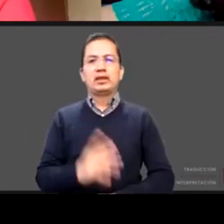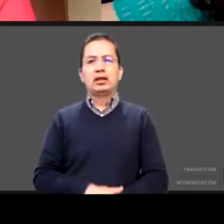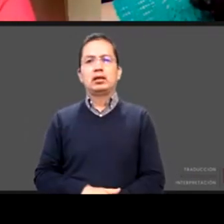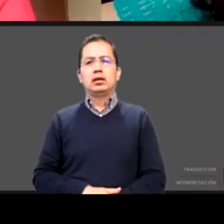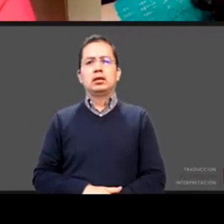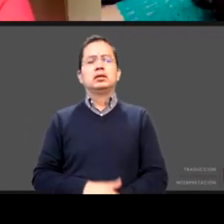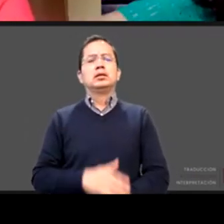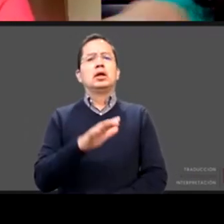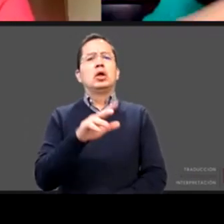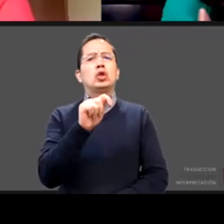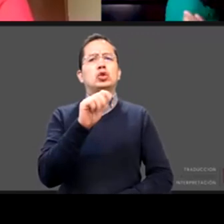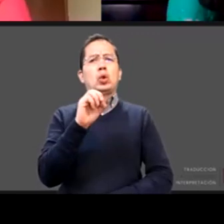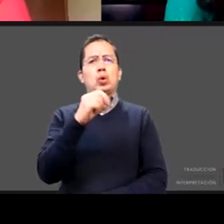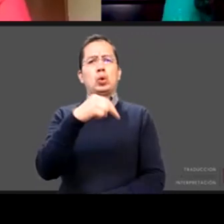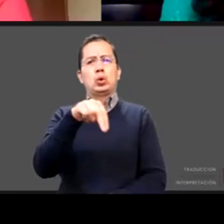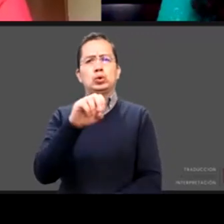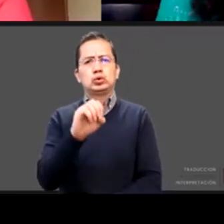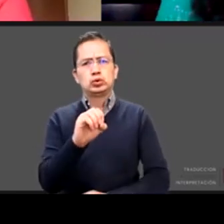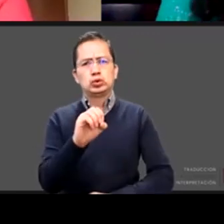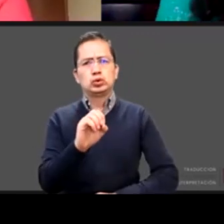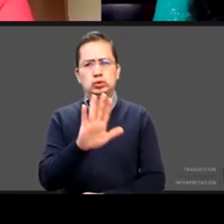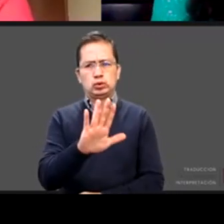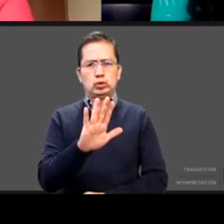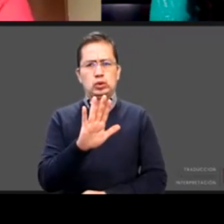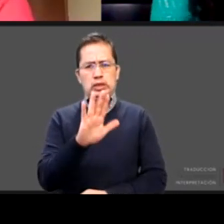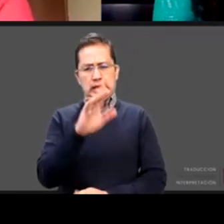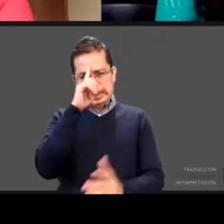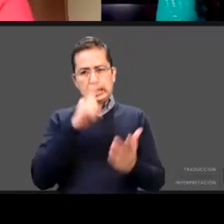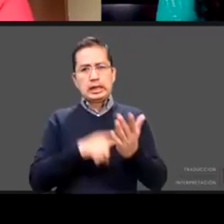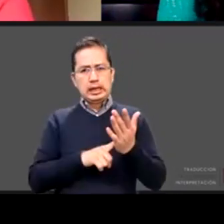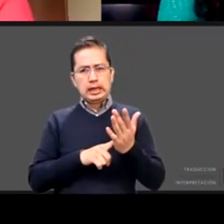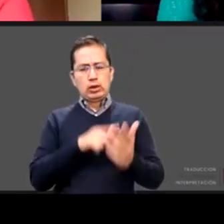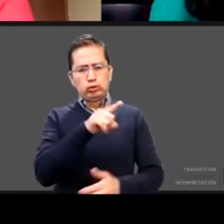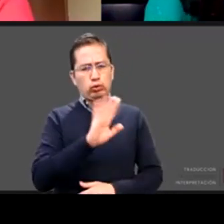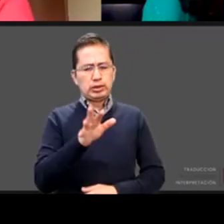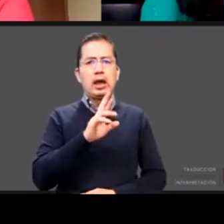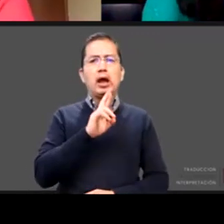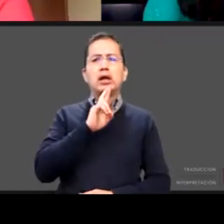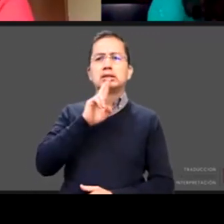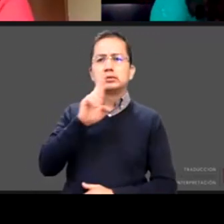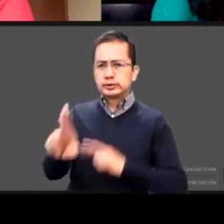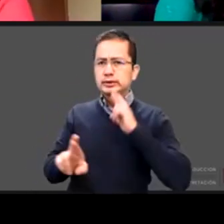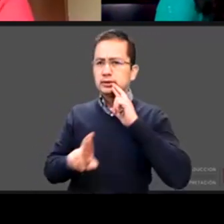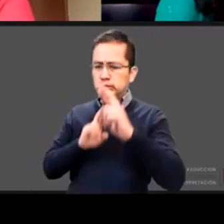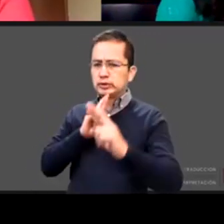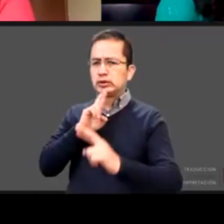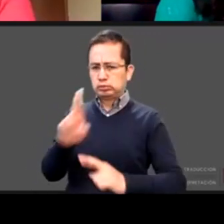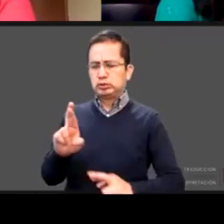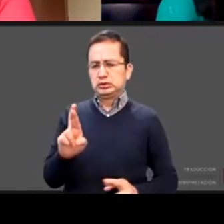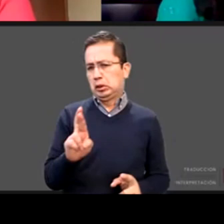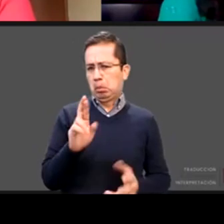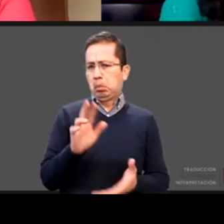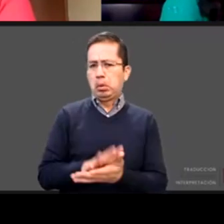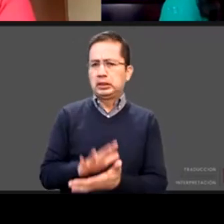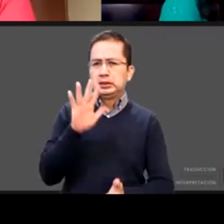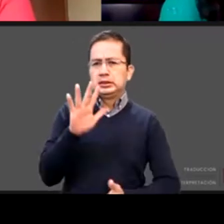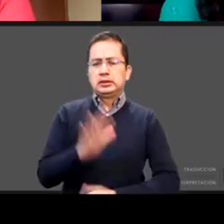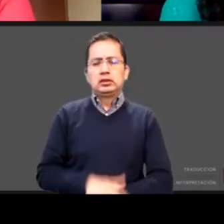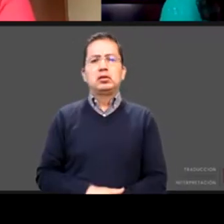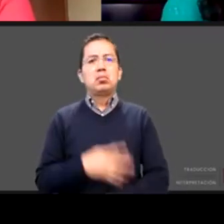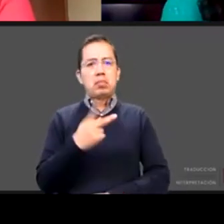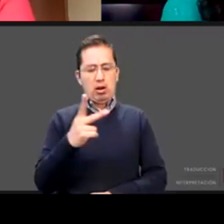si me permites creo que ya has contestado una buena parte de las preguntas pero hay preguntas